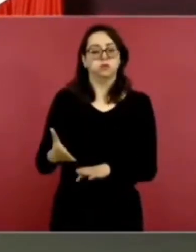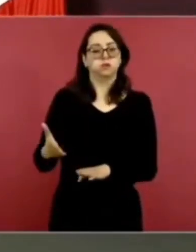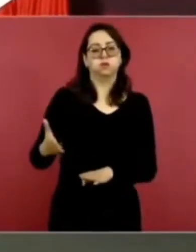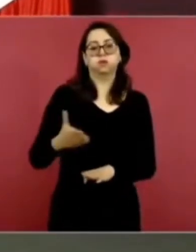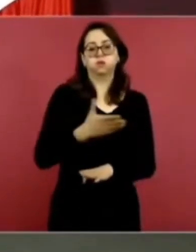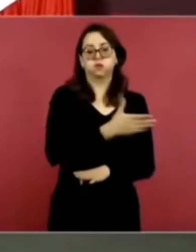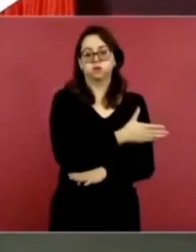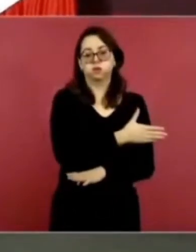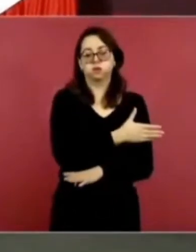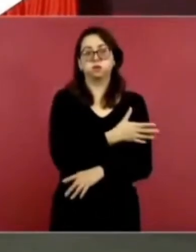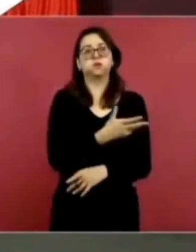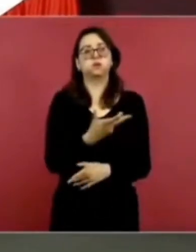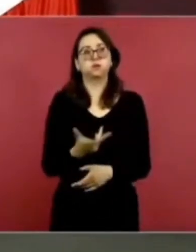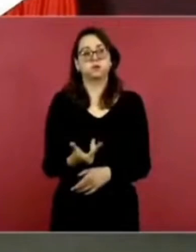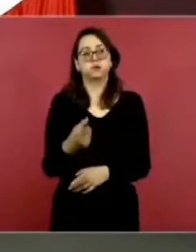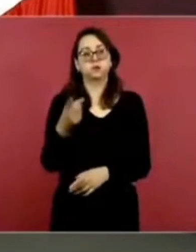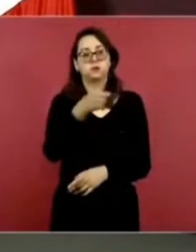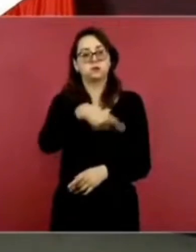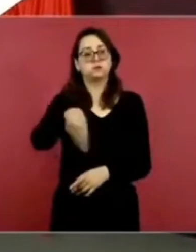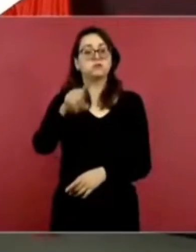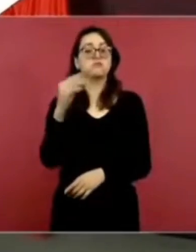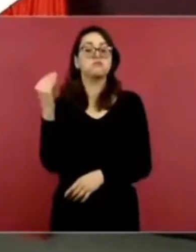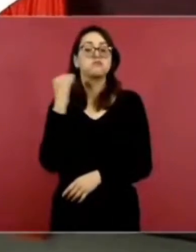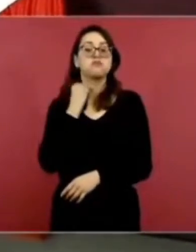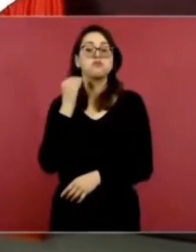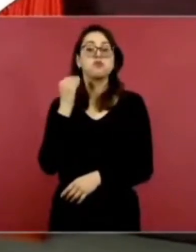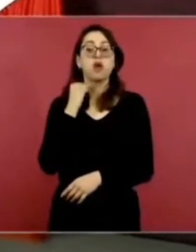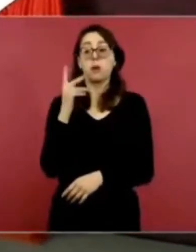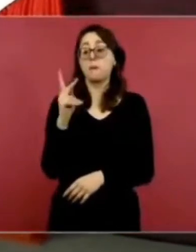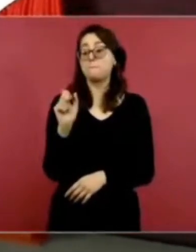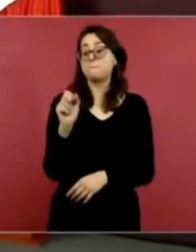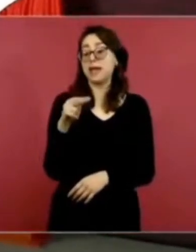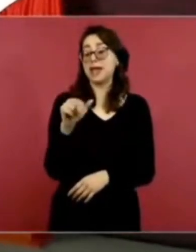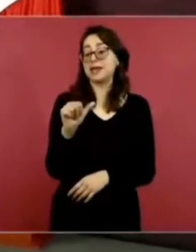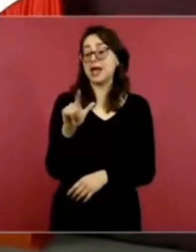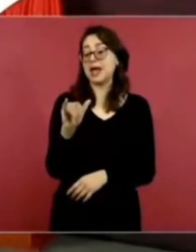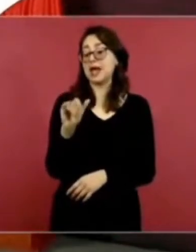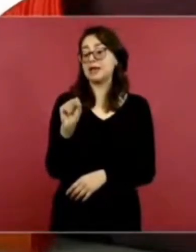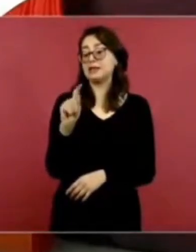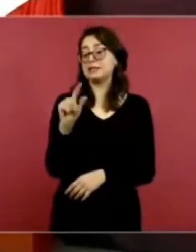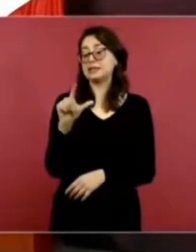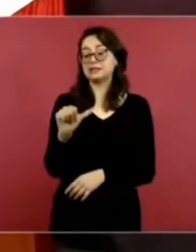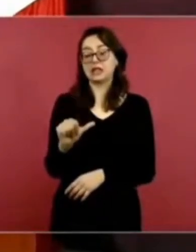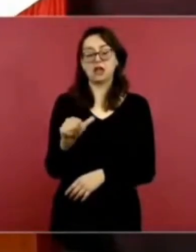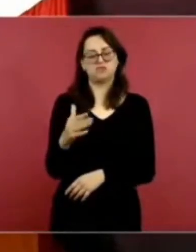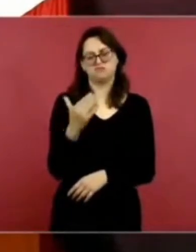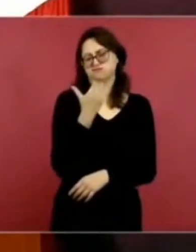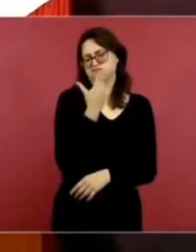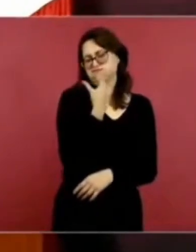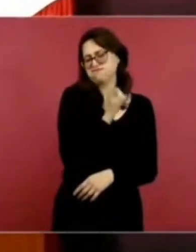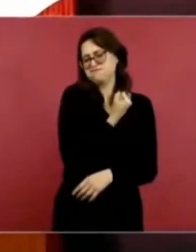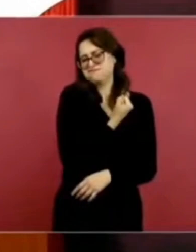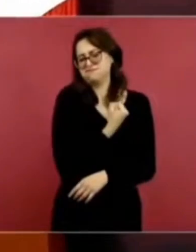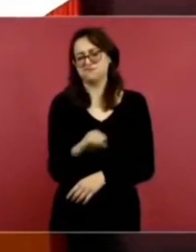que estos abogados penalistas eran famosísimos.